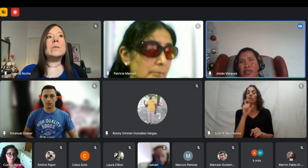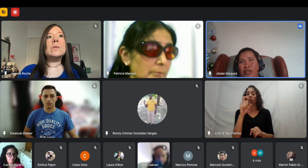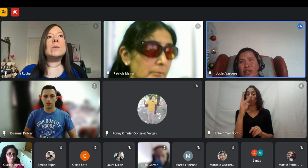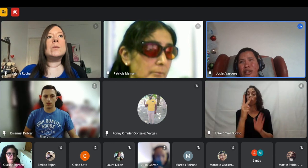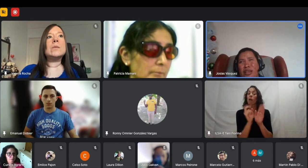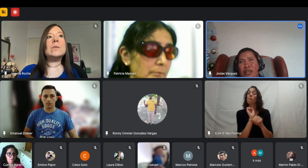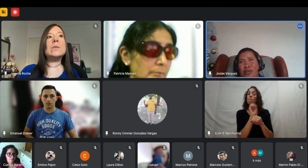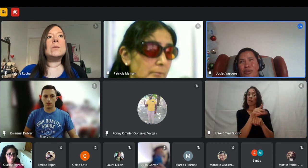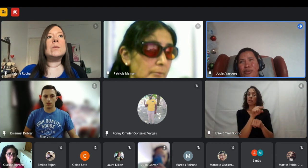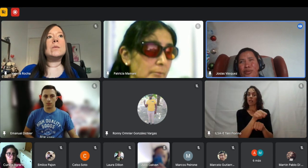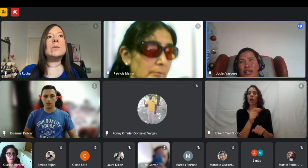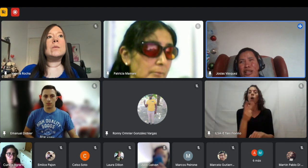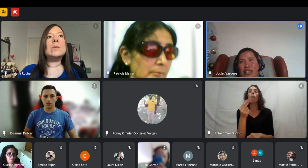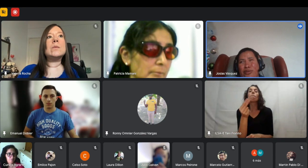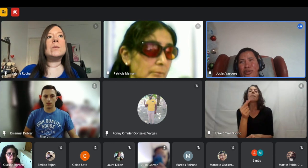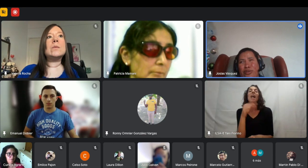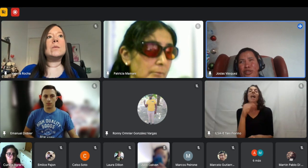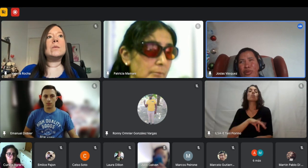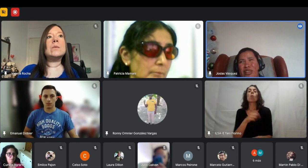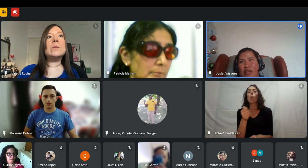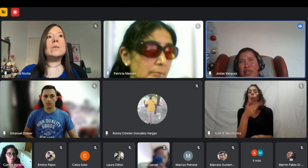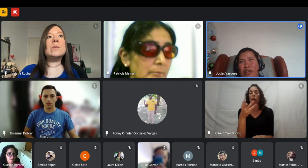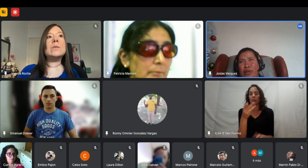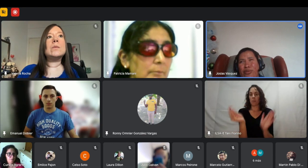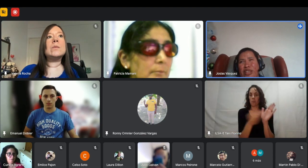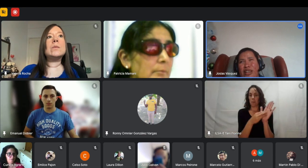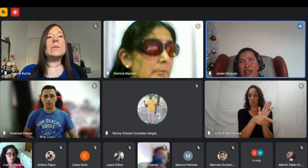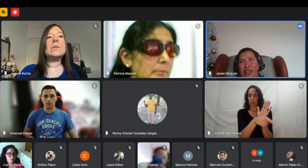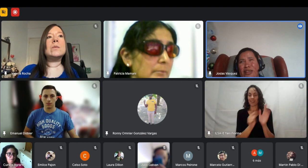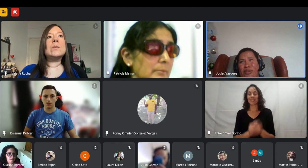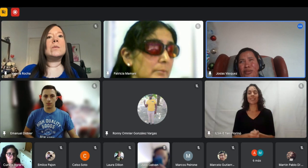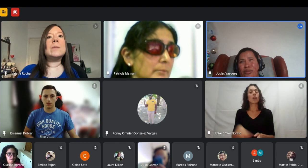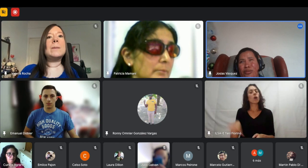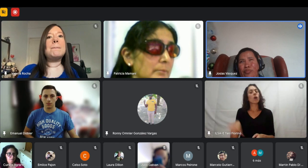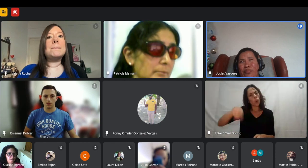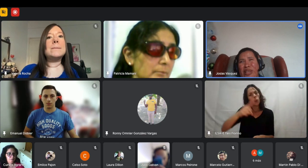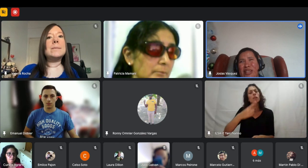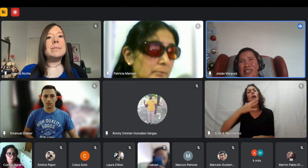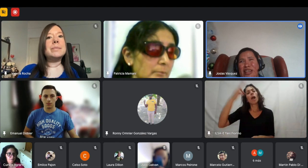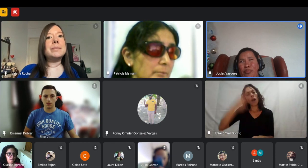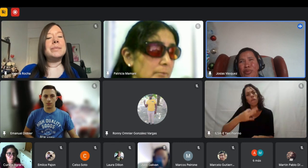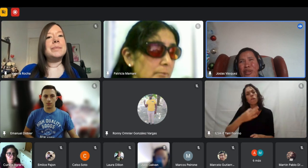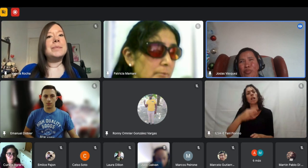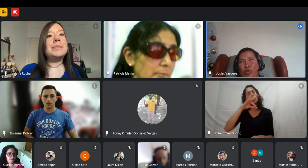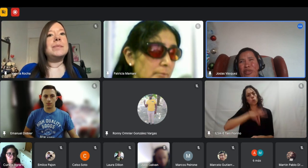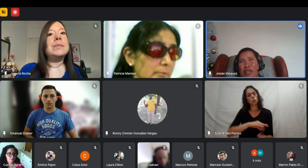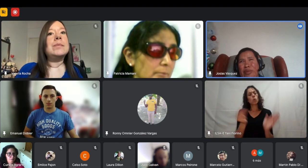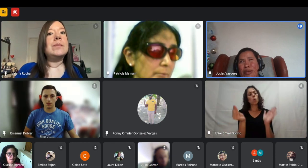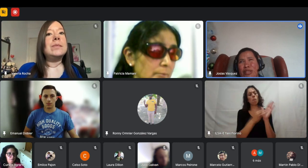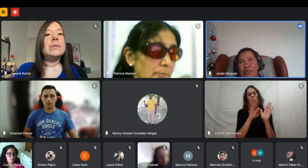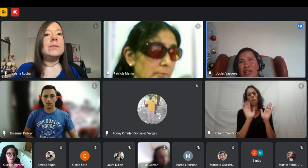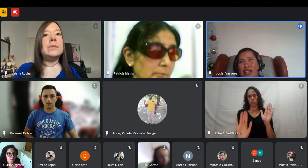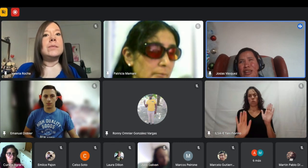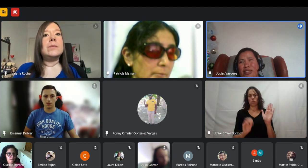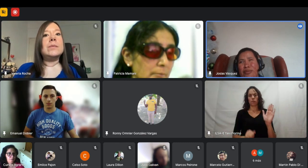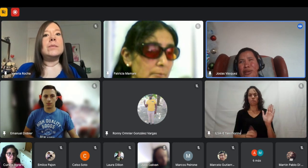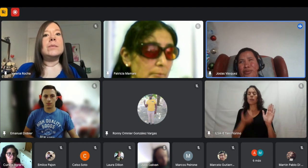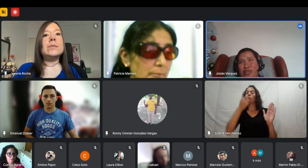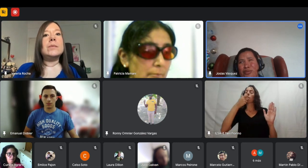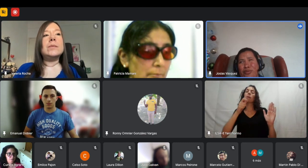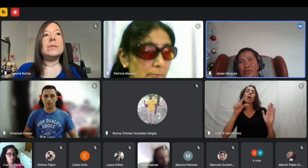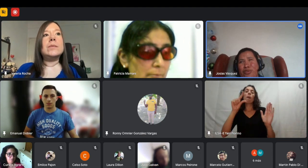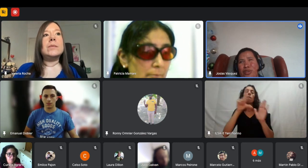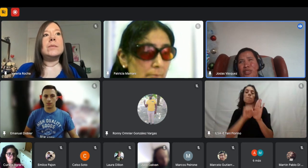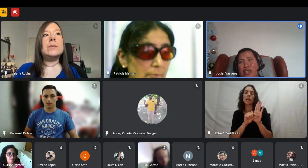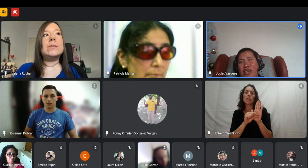cuánto quieres ganar yo lo que les aconsejo es que pongan realmente cuánto quieren ganar no piensen que por poner menos les van a dar el